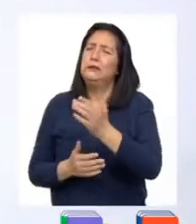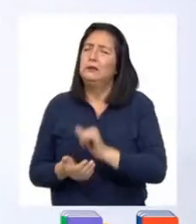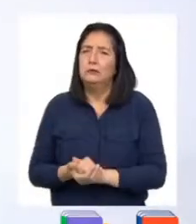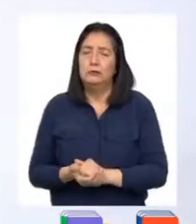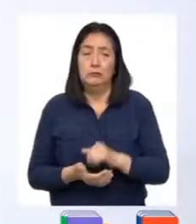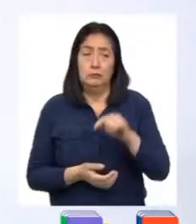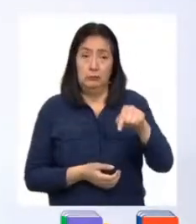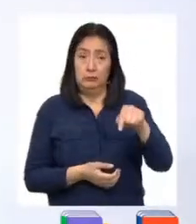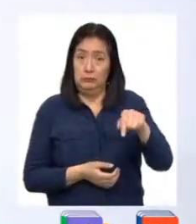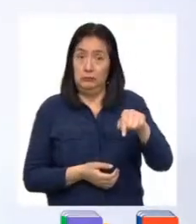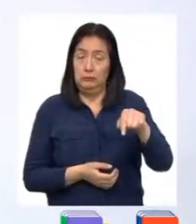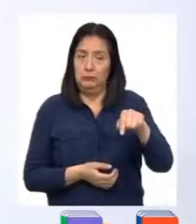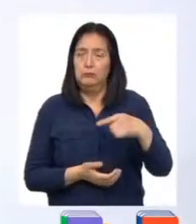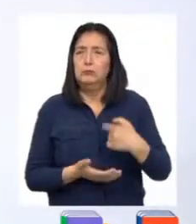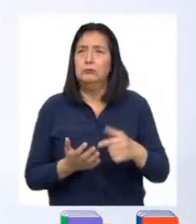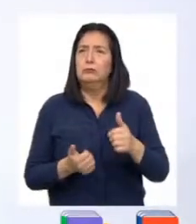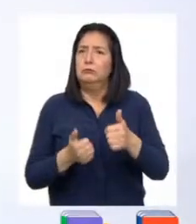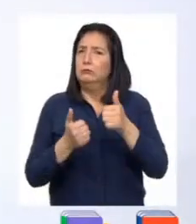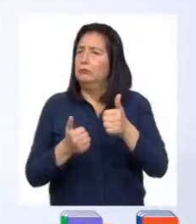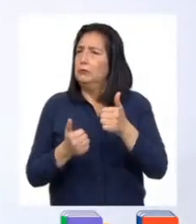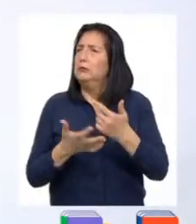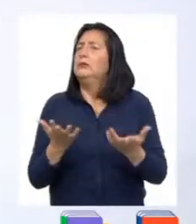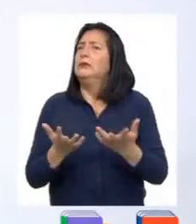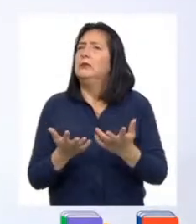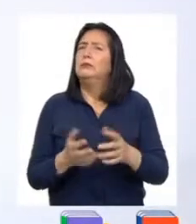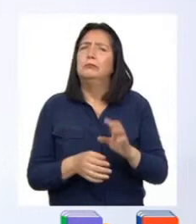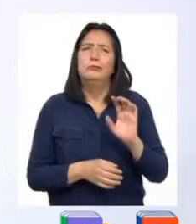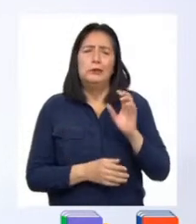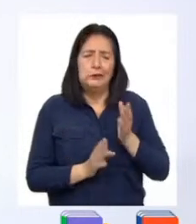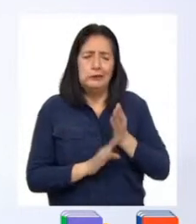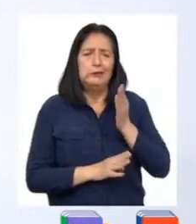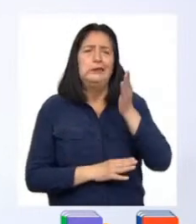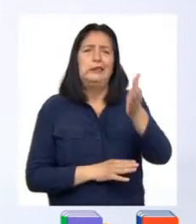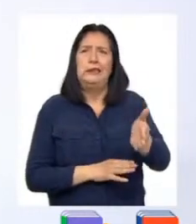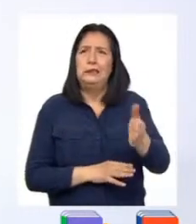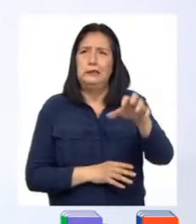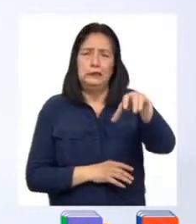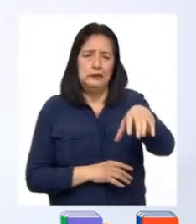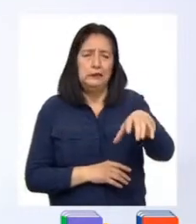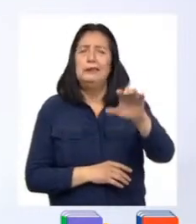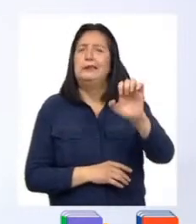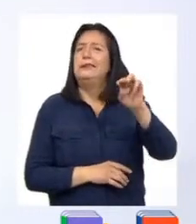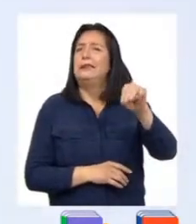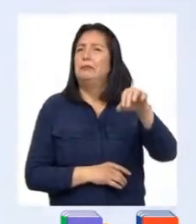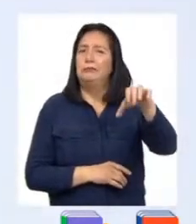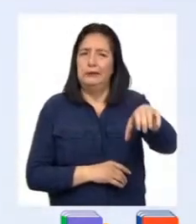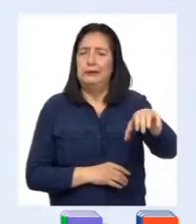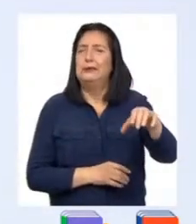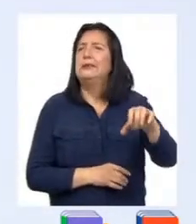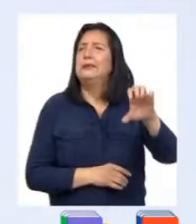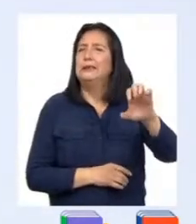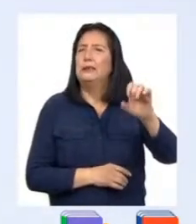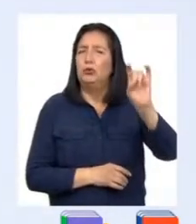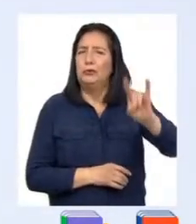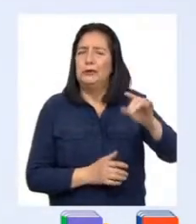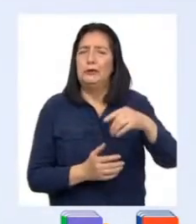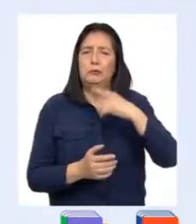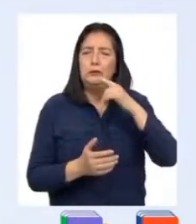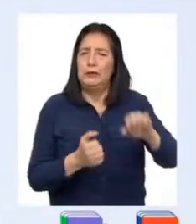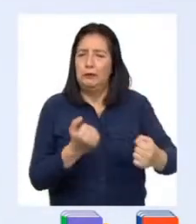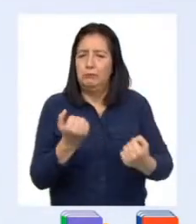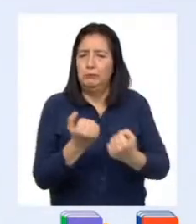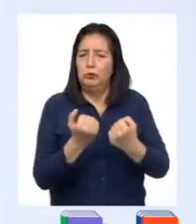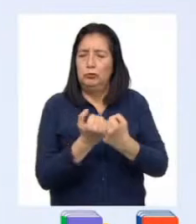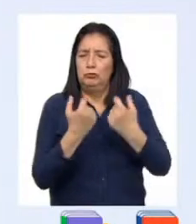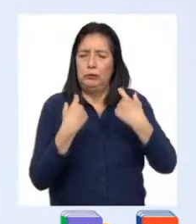este caso, una buena alternativa es acudir al Centro de Emergencia Mujer, que brinda apoyo legal y